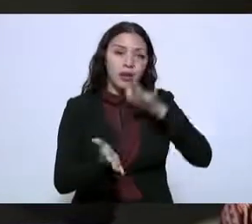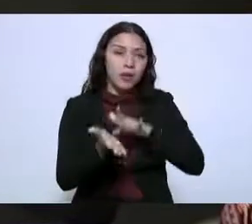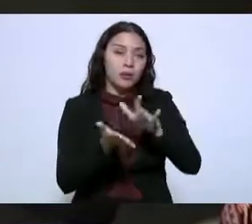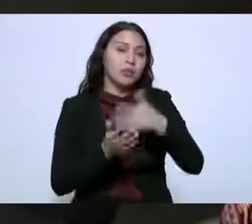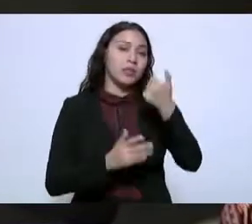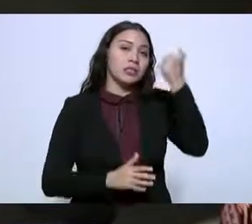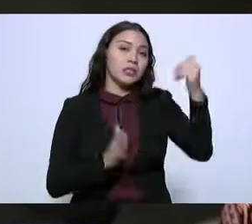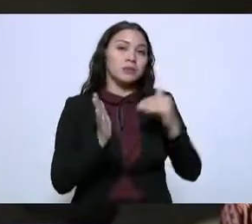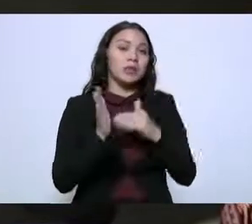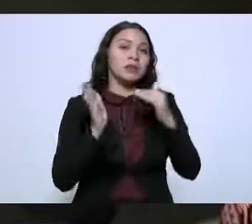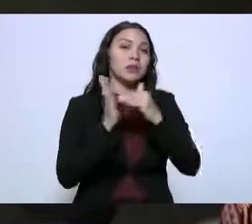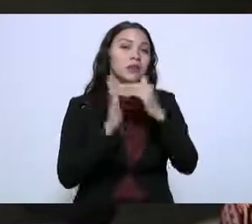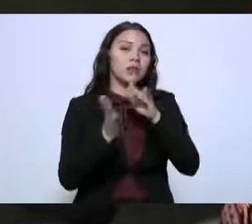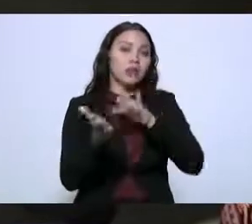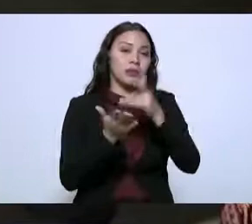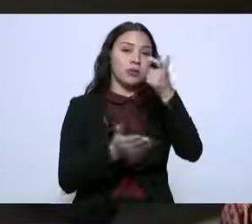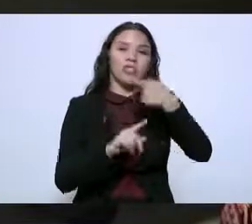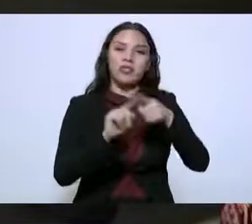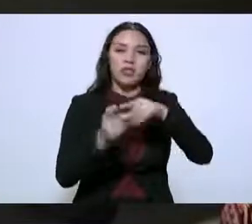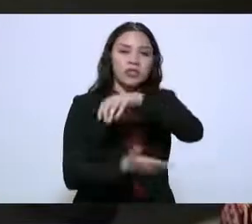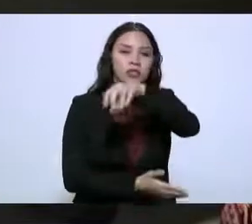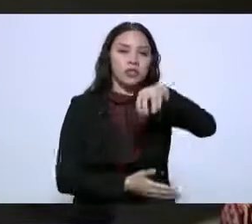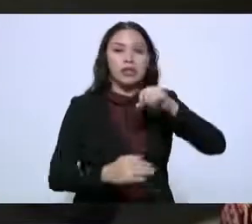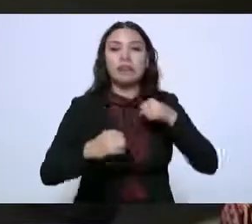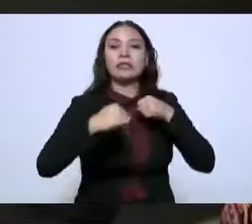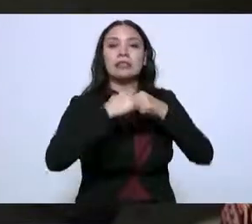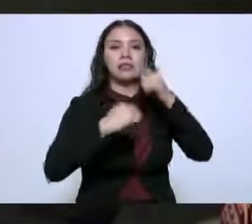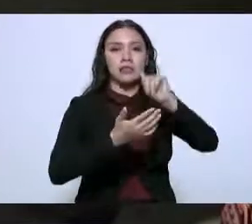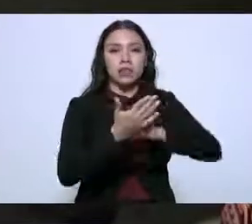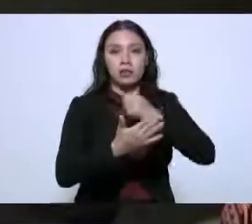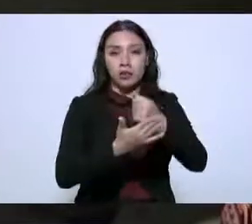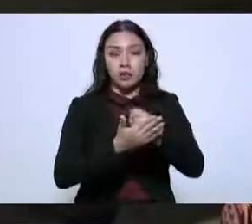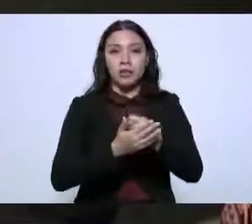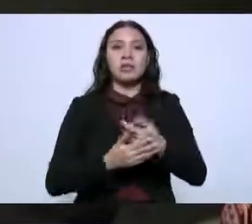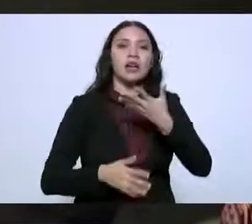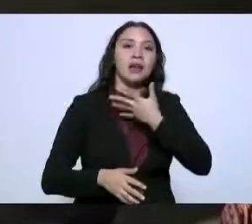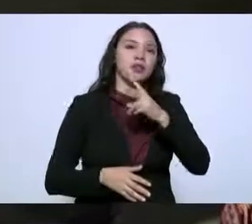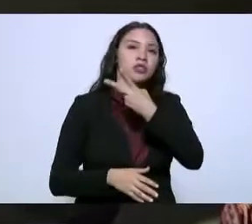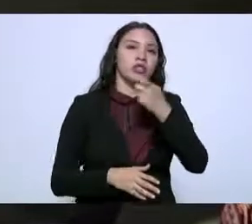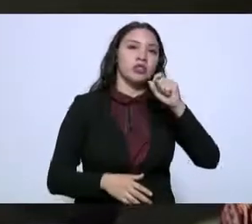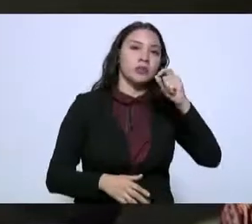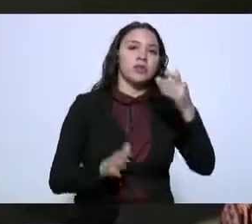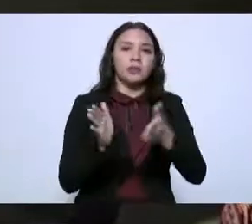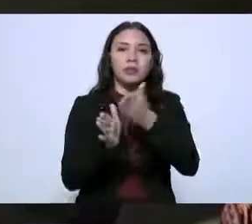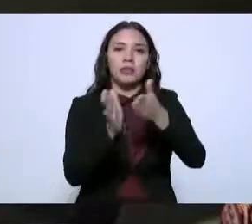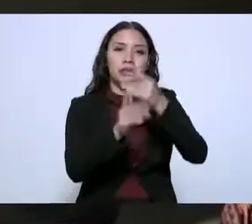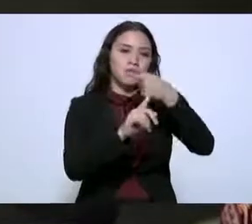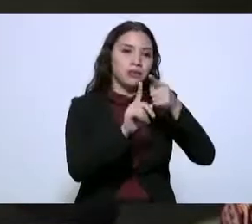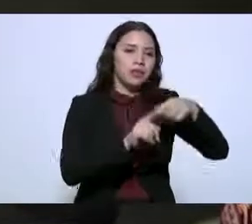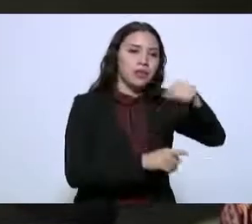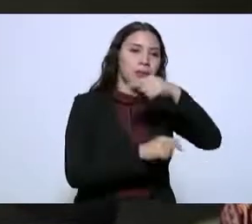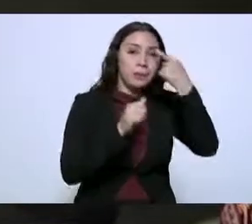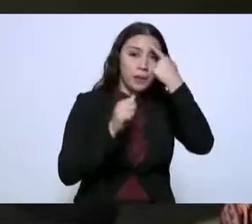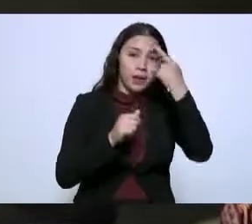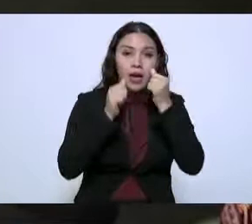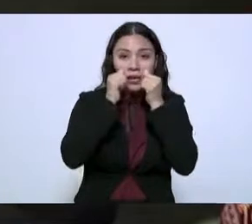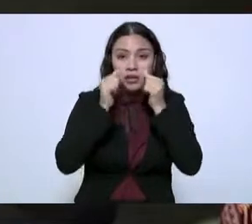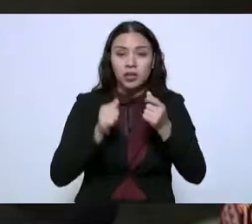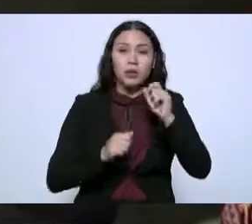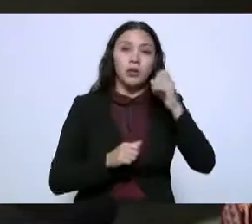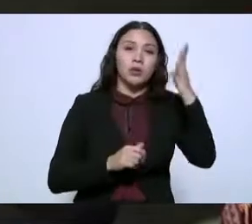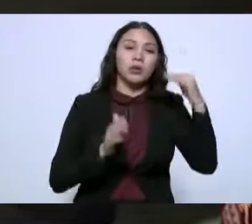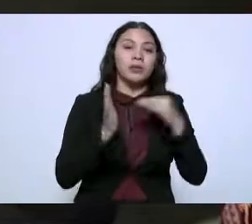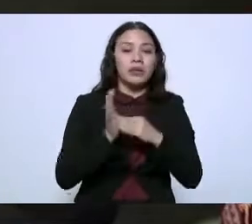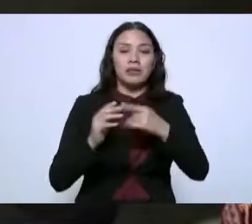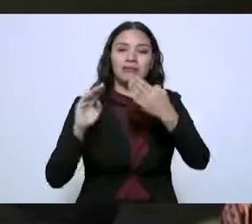de seis mil millones de pesos en 13 municipios fronterizos y se realizaron 220 obras públicas atendiendo 24 mil acciones